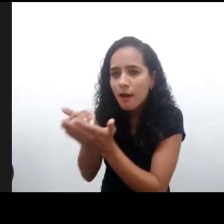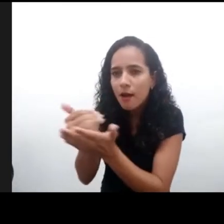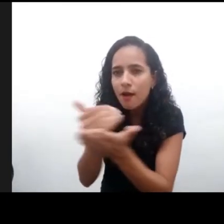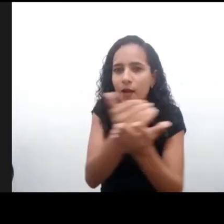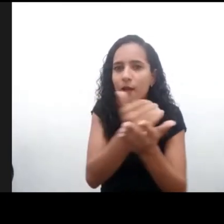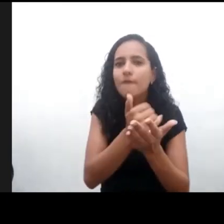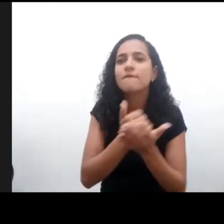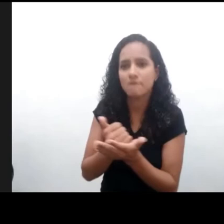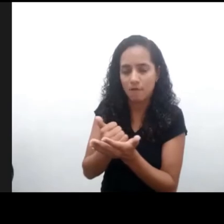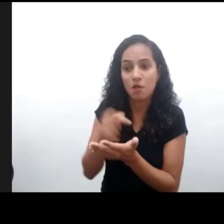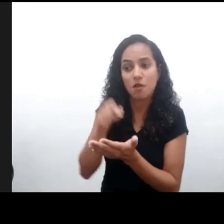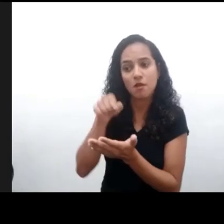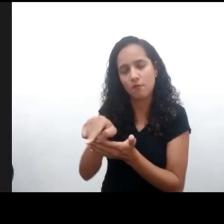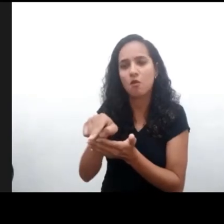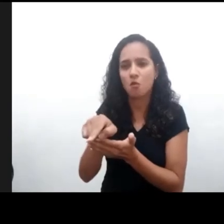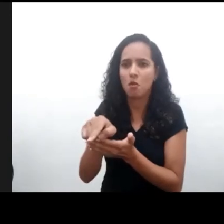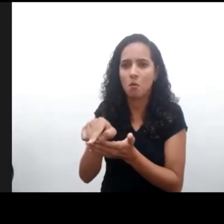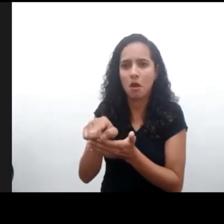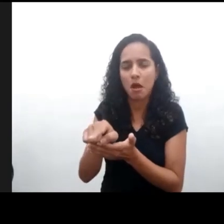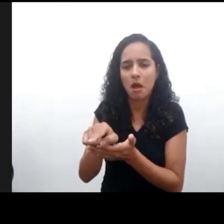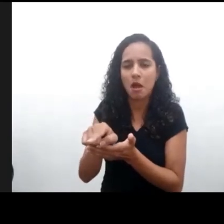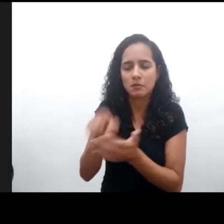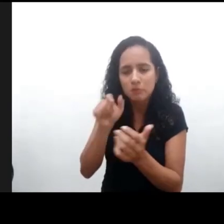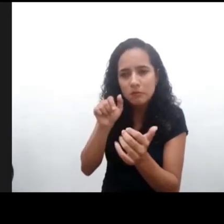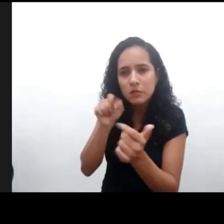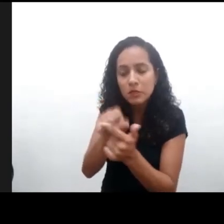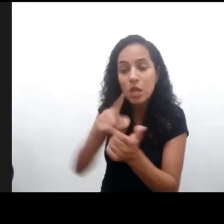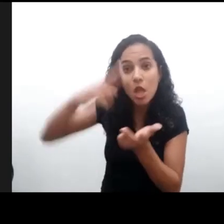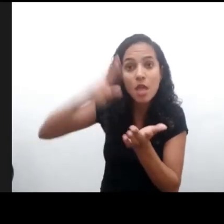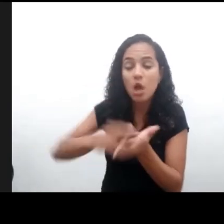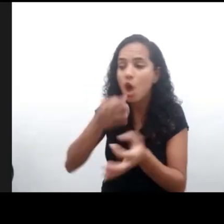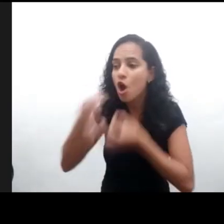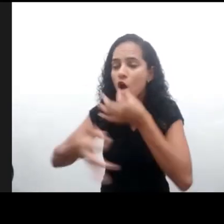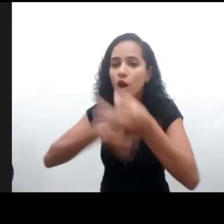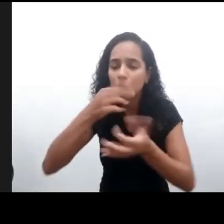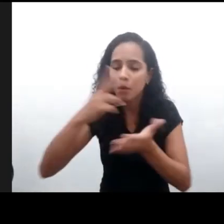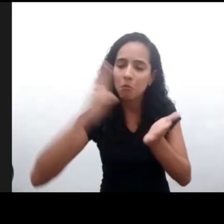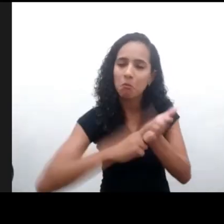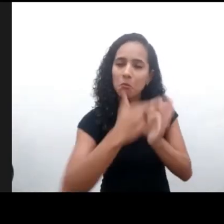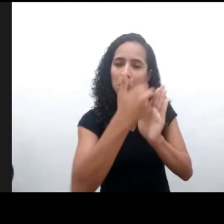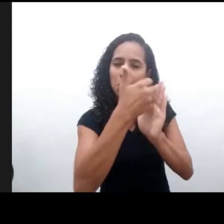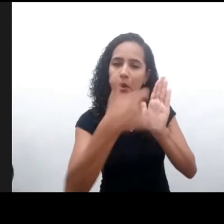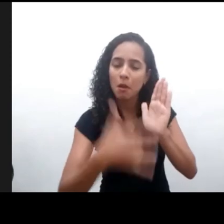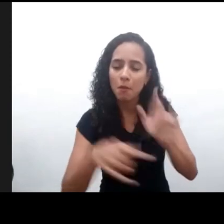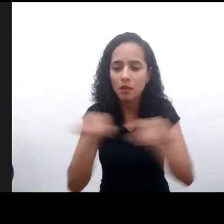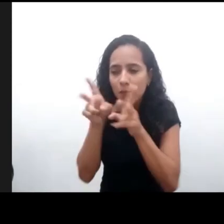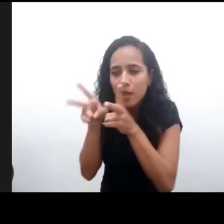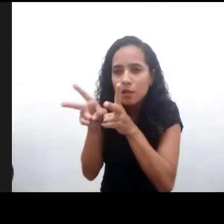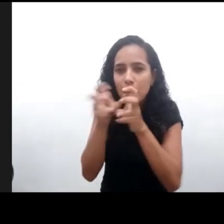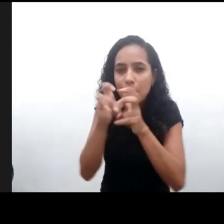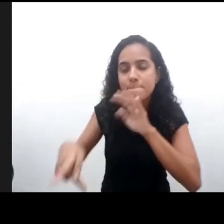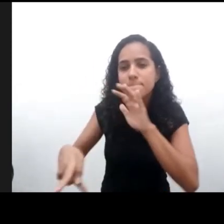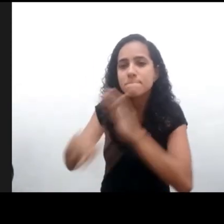de tratar temas sensibles, teniendo la posibilidad de recolectar esta opinión o